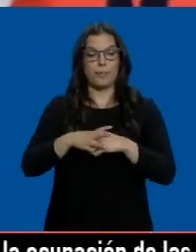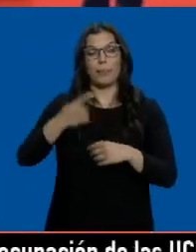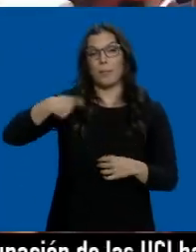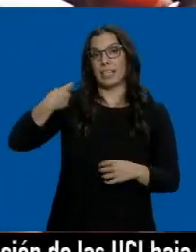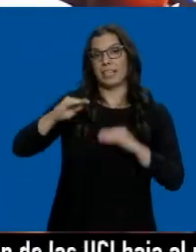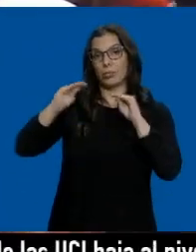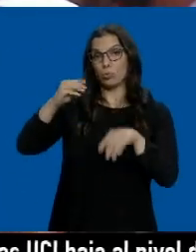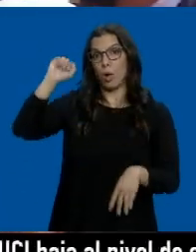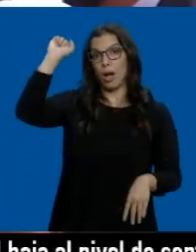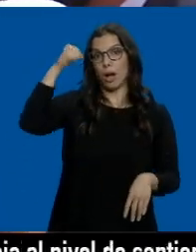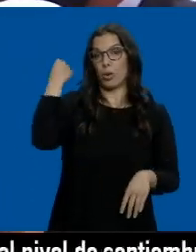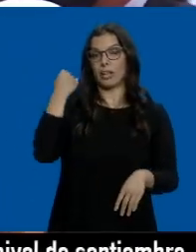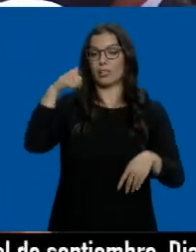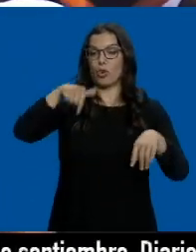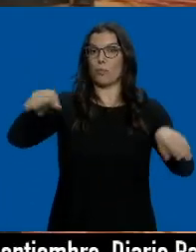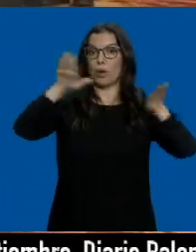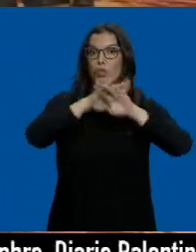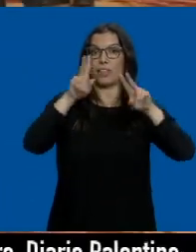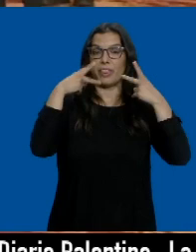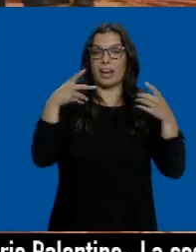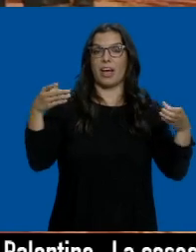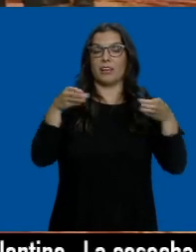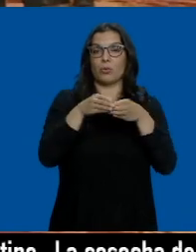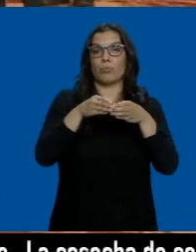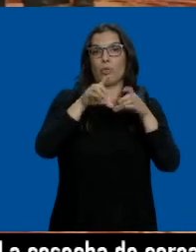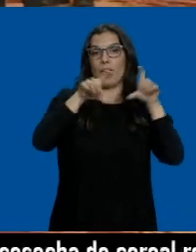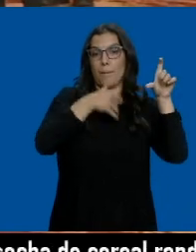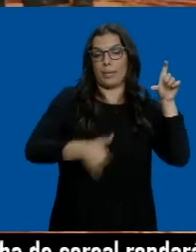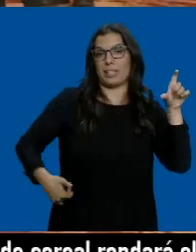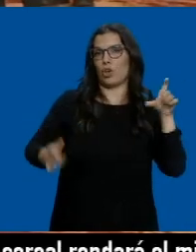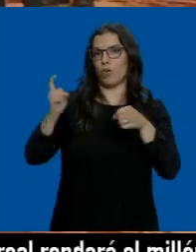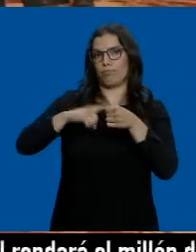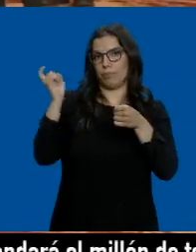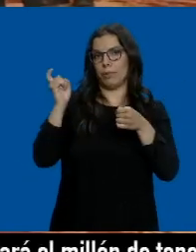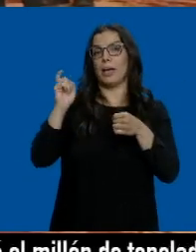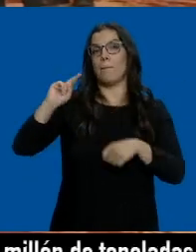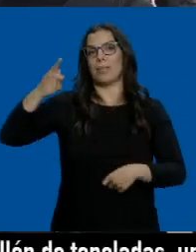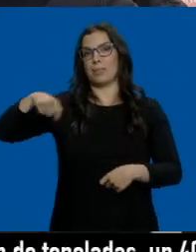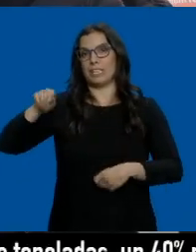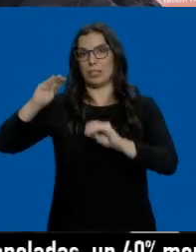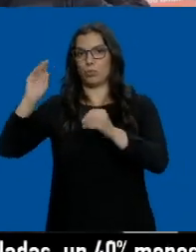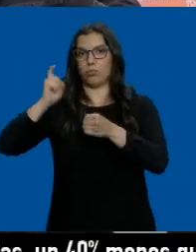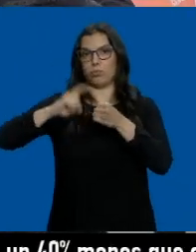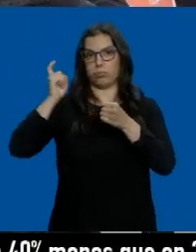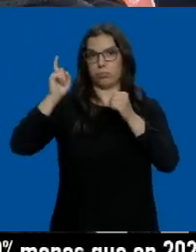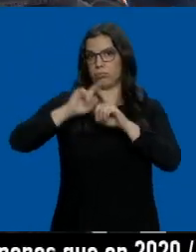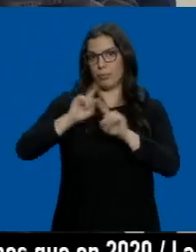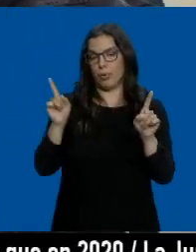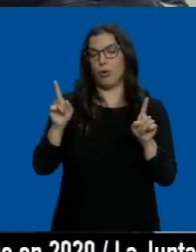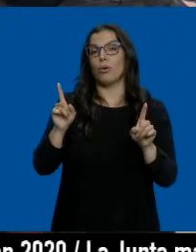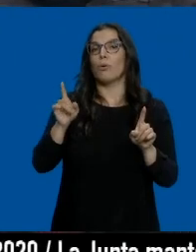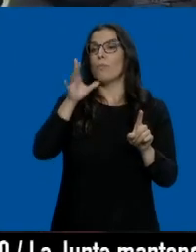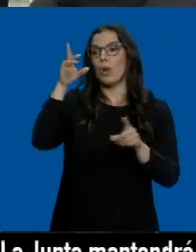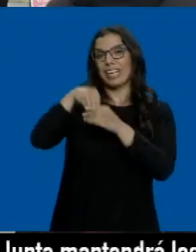Aragonés, no estará en la cena del círculo de empresarios, tampoco el vicepresidente, tras cierta polémica interna sobre quién debía representar